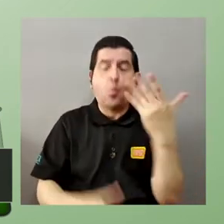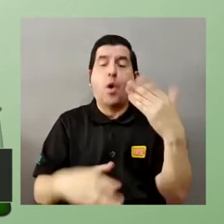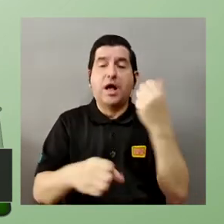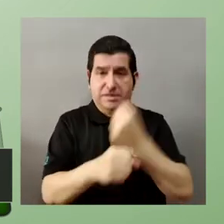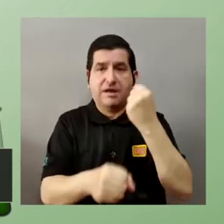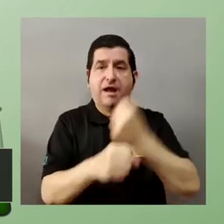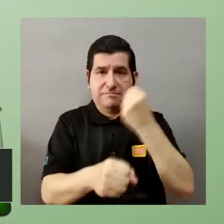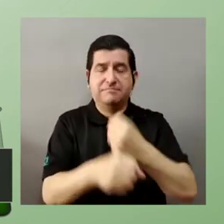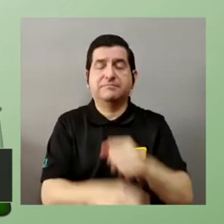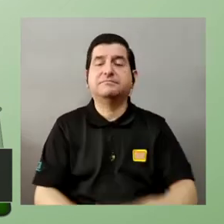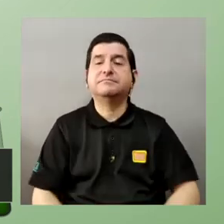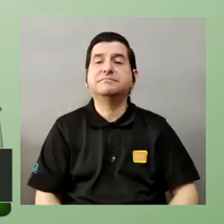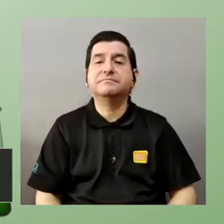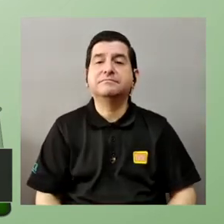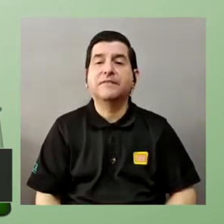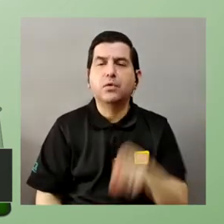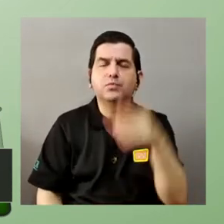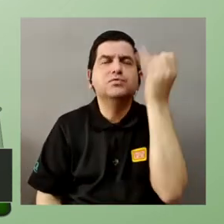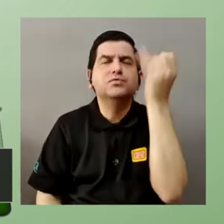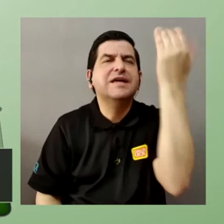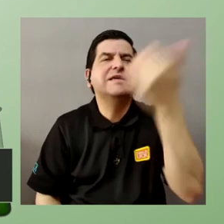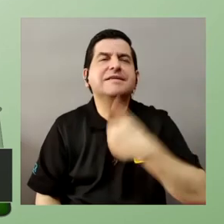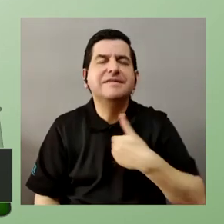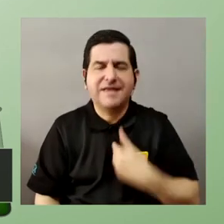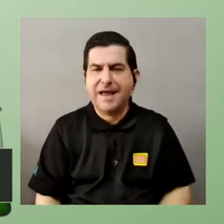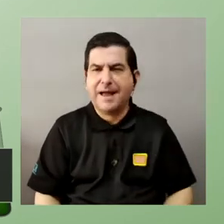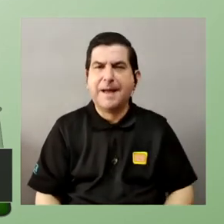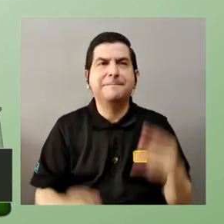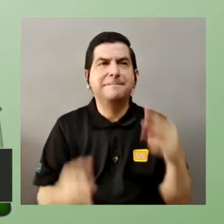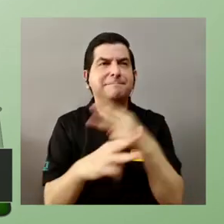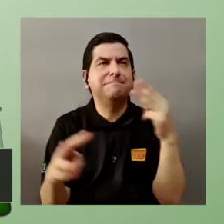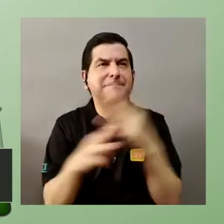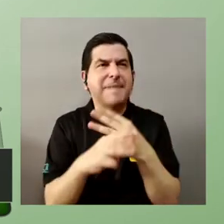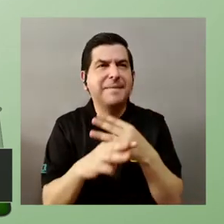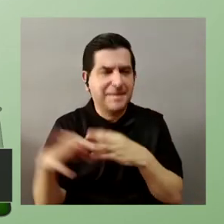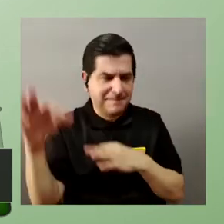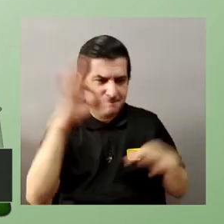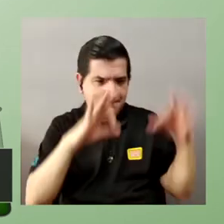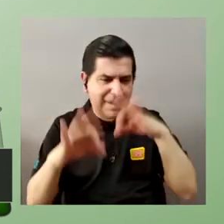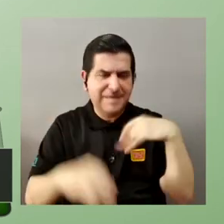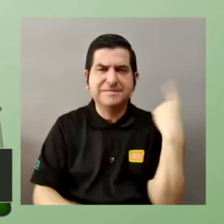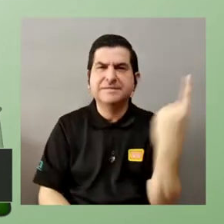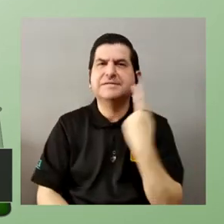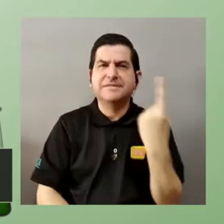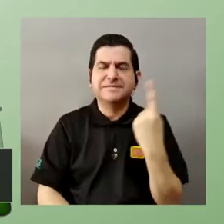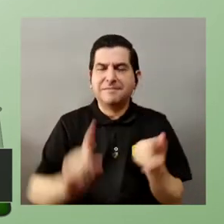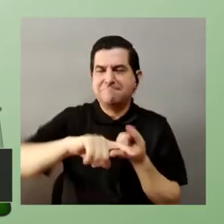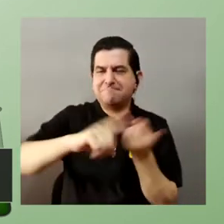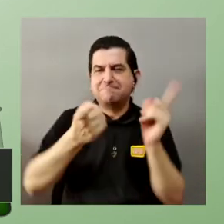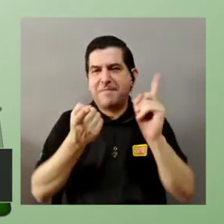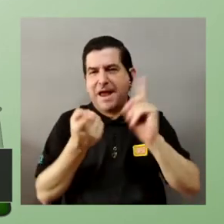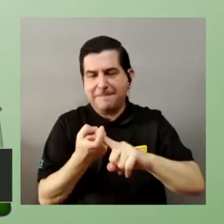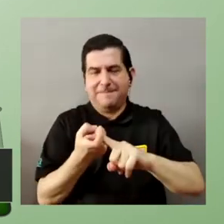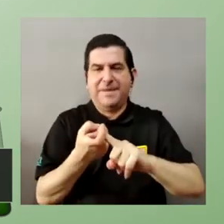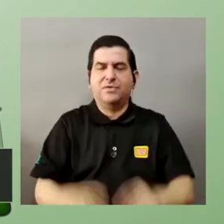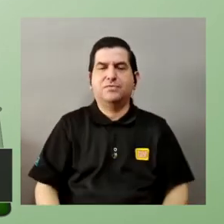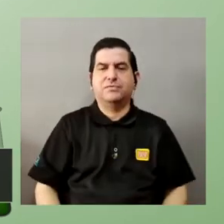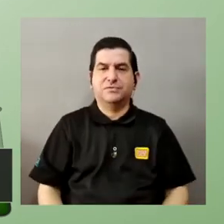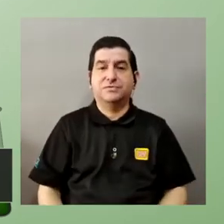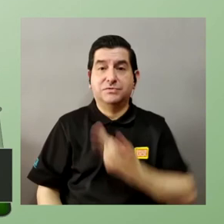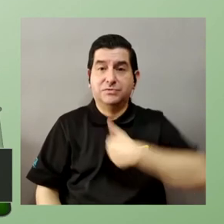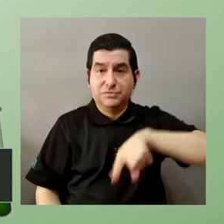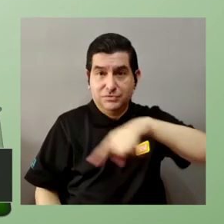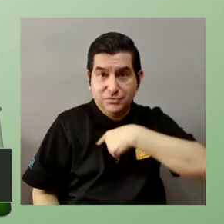ejemplo entonces para que para que tengas una idea de que las matemáticas y la física siempre son como amigos que están